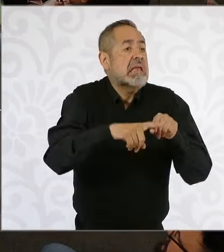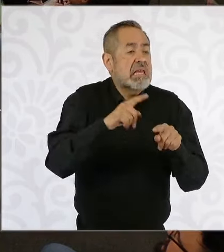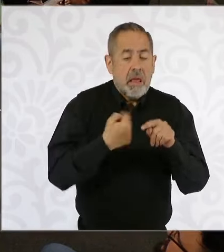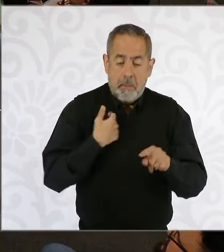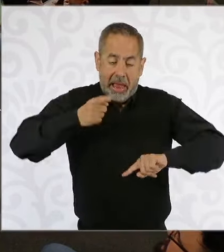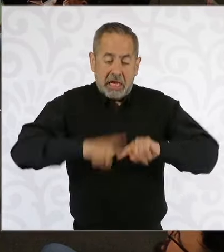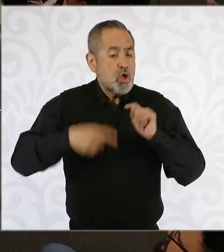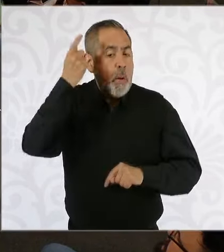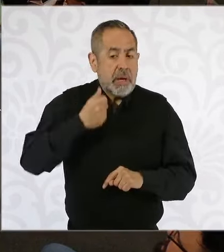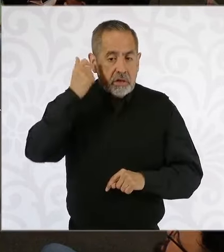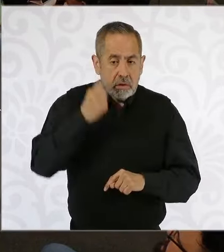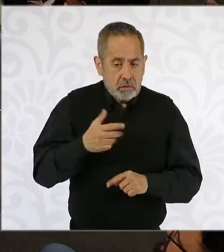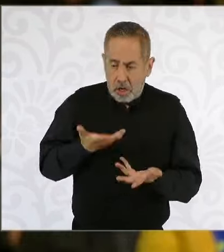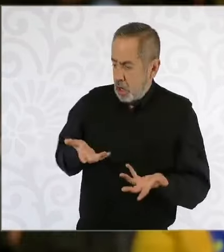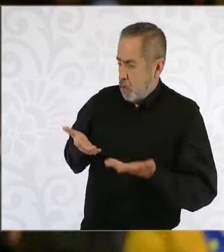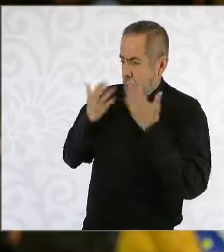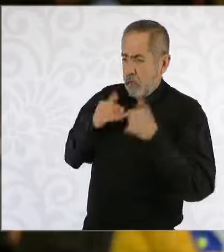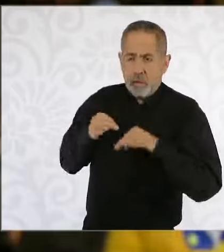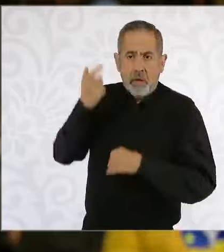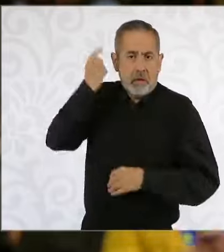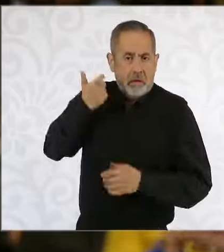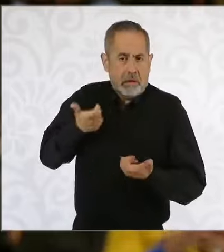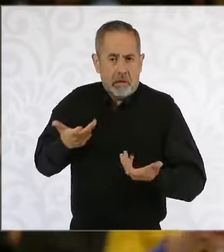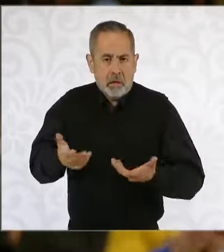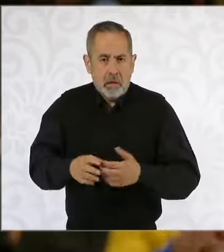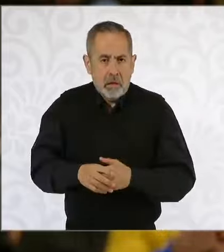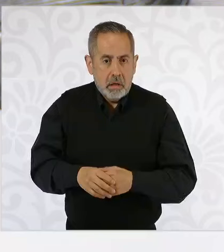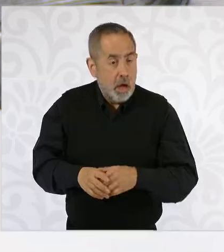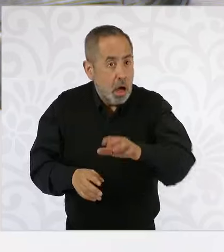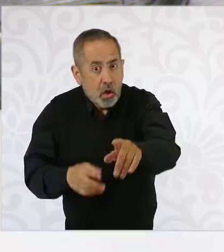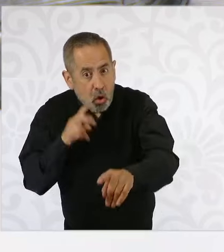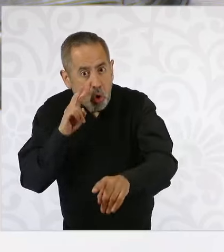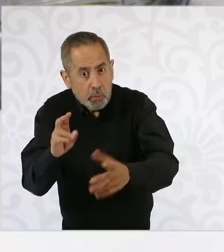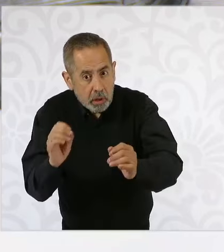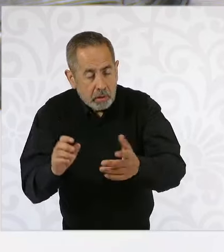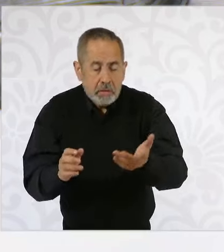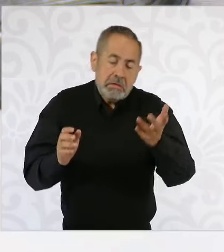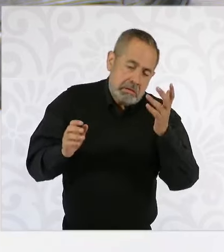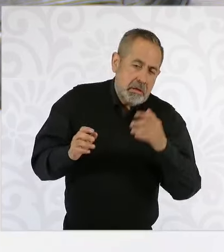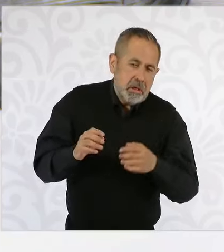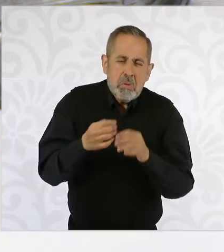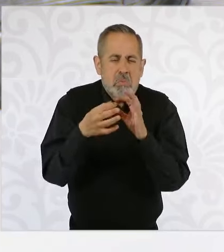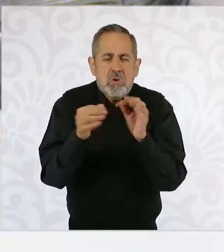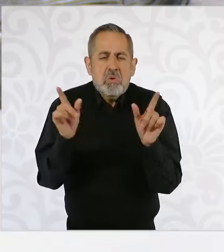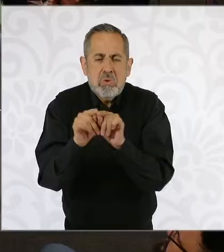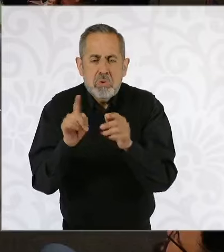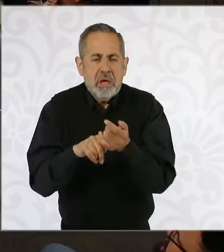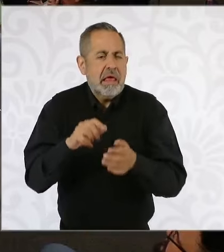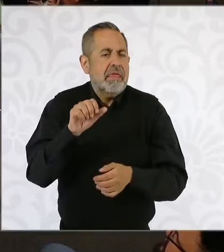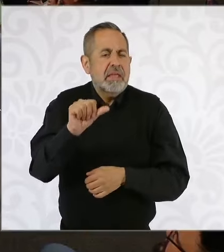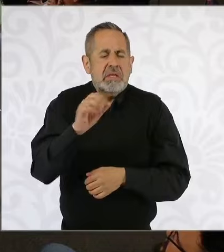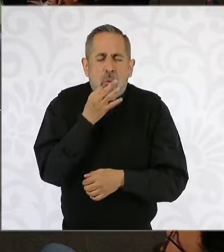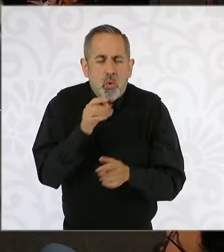pensión y que ahora estaba desempleado. Preguntarle si… no lo vi. Es muy corto, es de 16